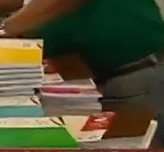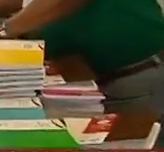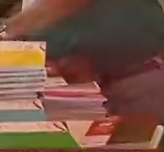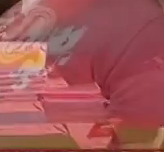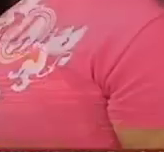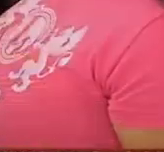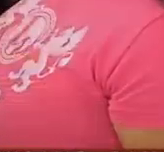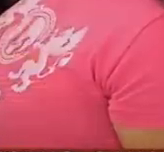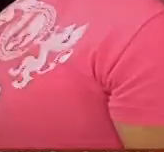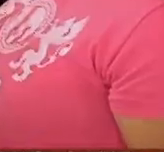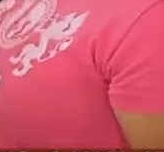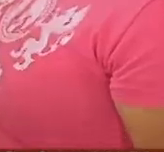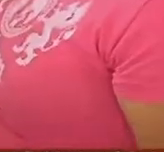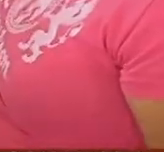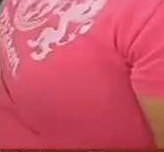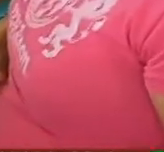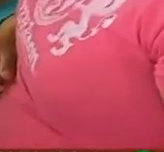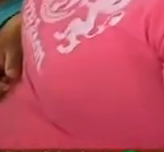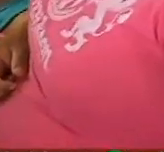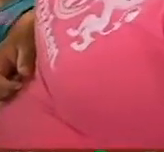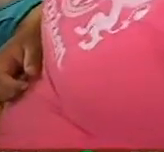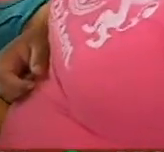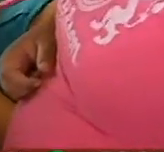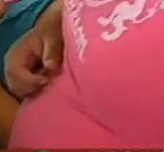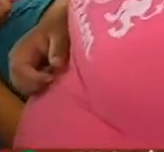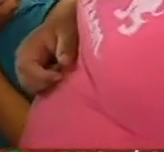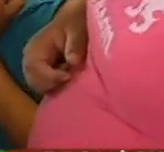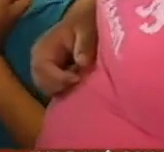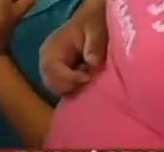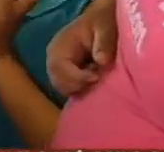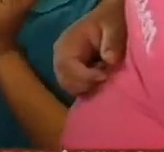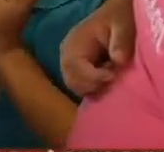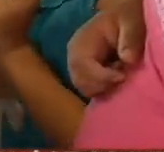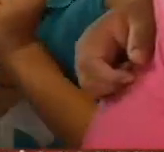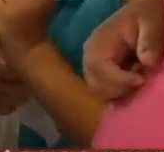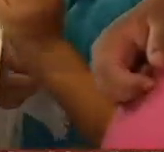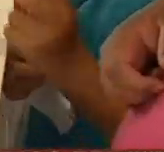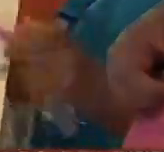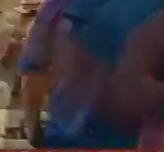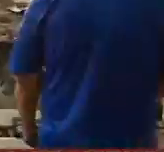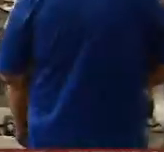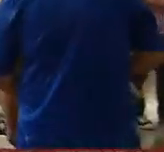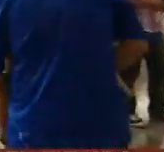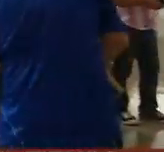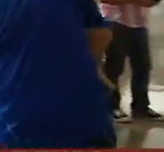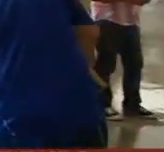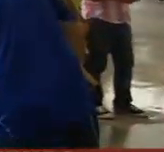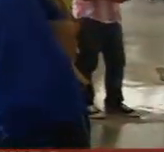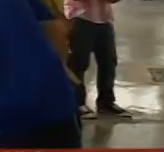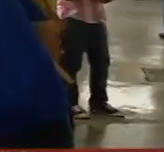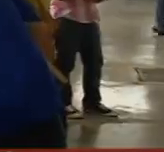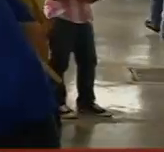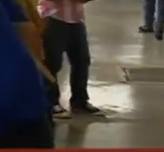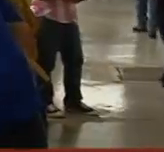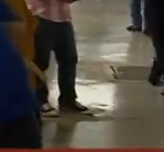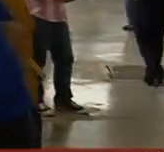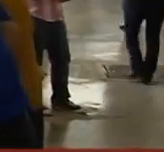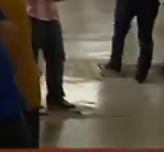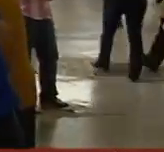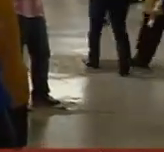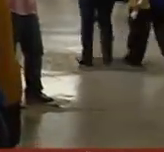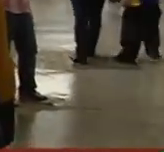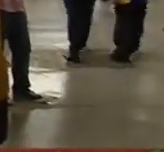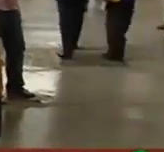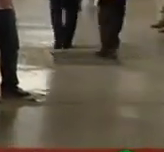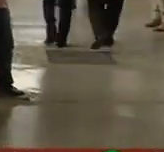oportunidades. La siguiente etapa de la Feria de Útiles y Cómputo de la UNAM será itinerante. 23 y 24 de este mes estará en